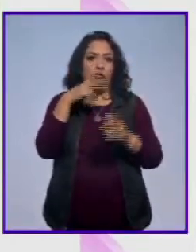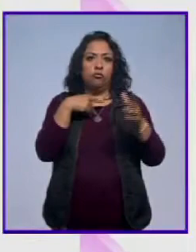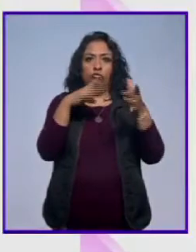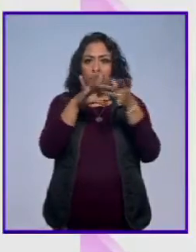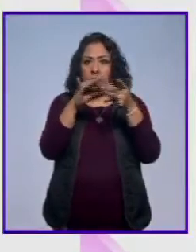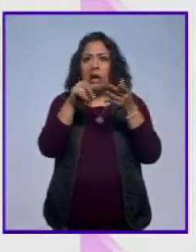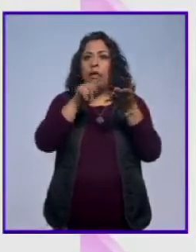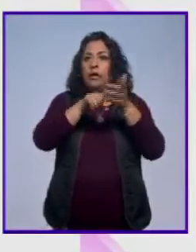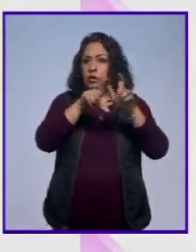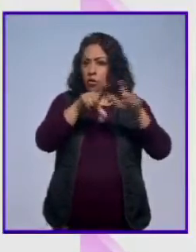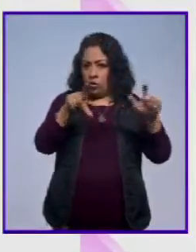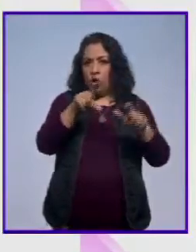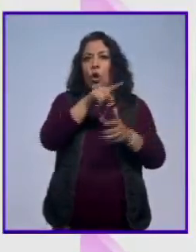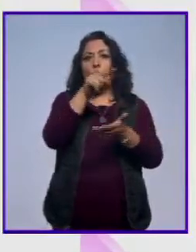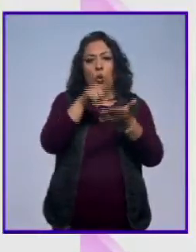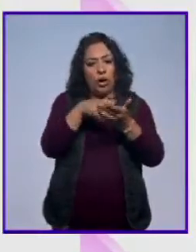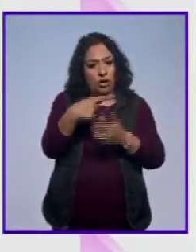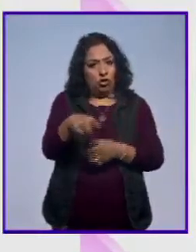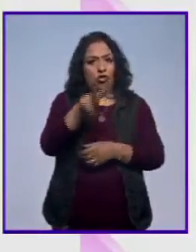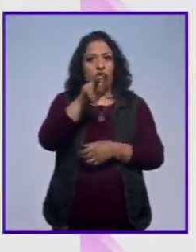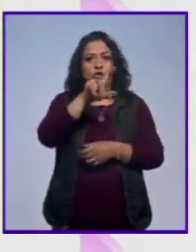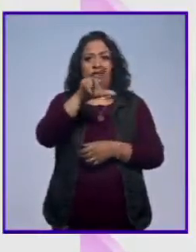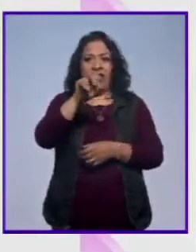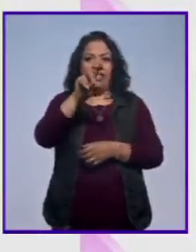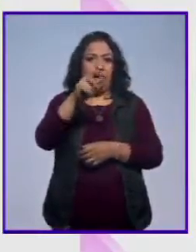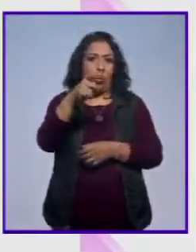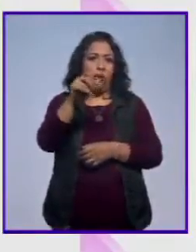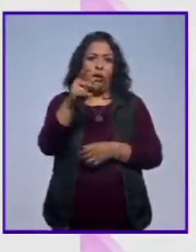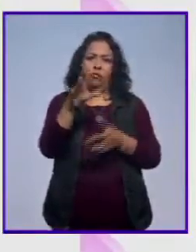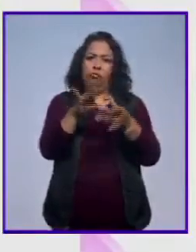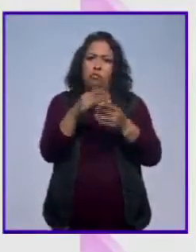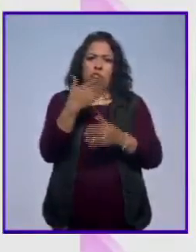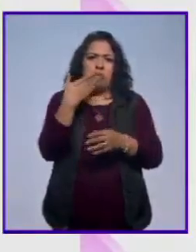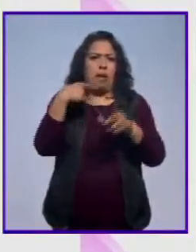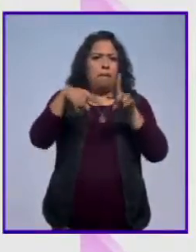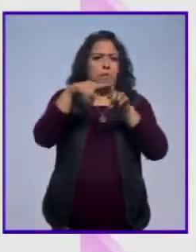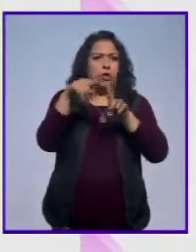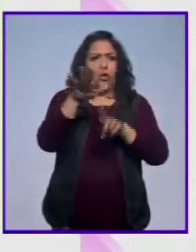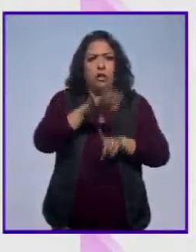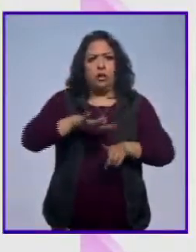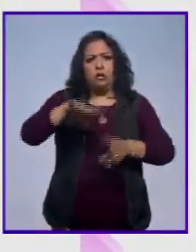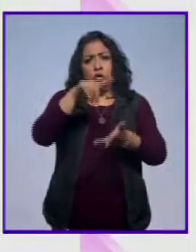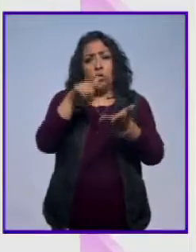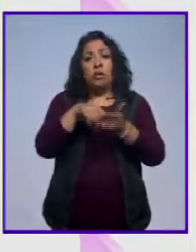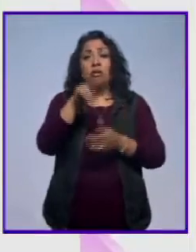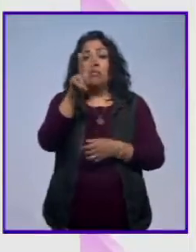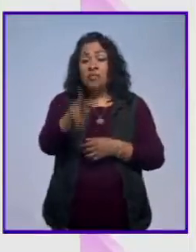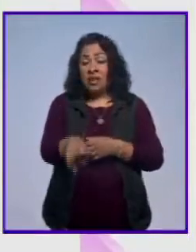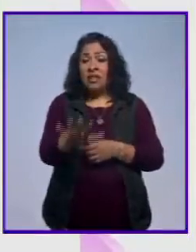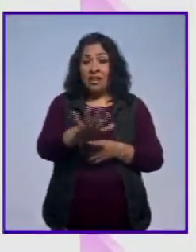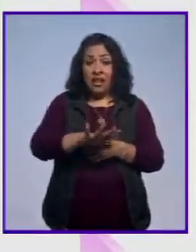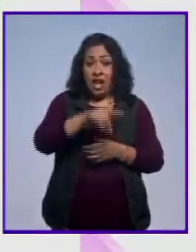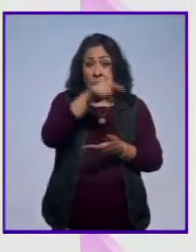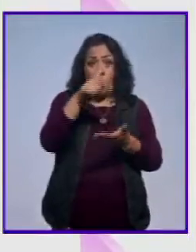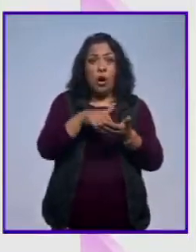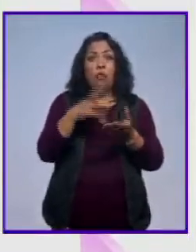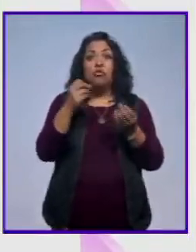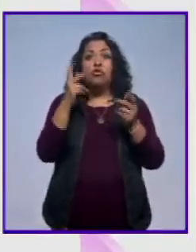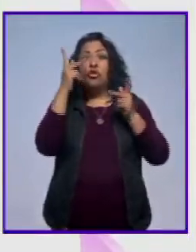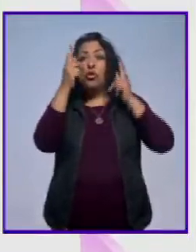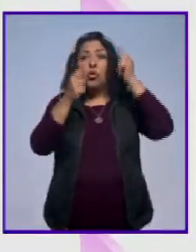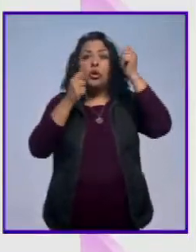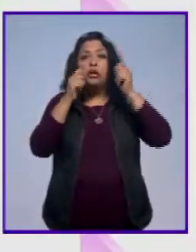tienen un artículo sobre el Valle de Guadalupe y hablan muy bien sobre esta zona. Entonces, en efecto, el Valle se ha convertido en un destino